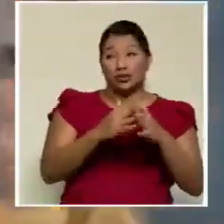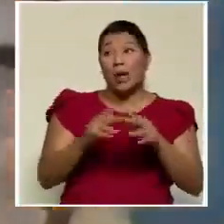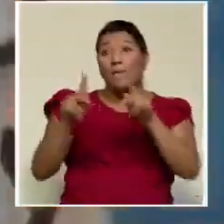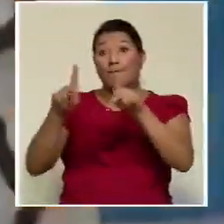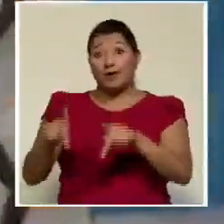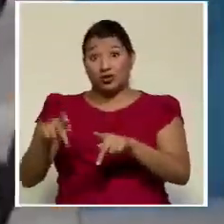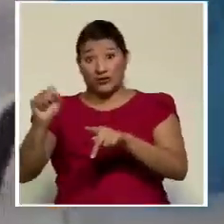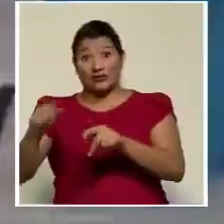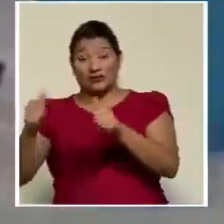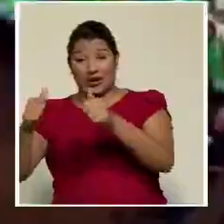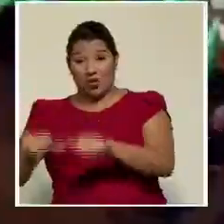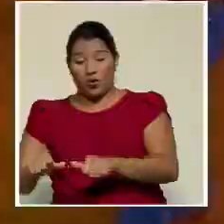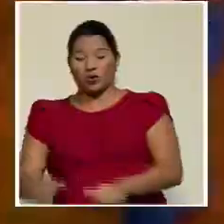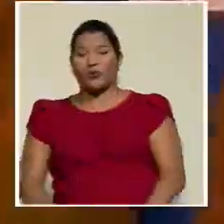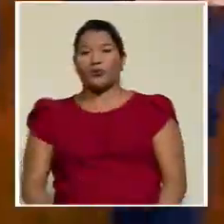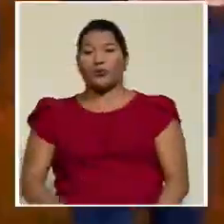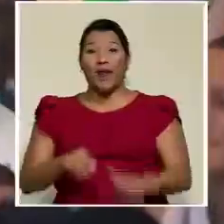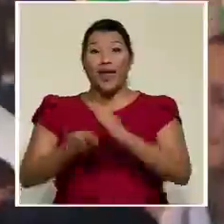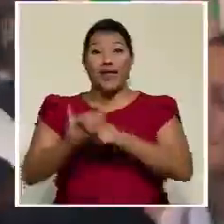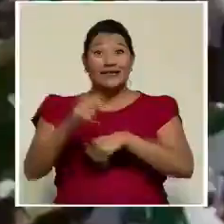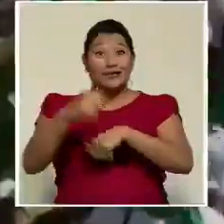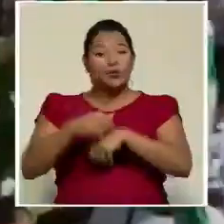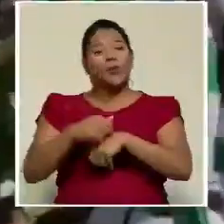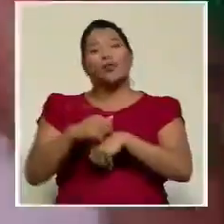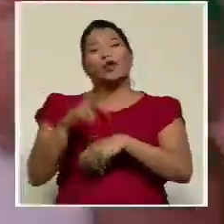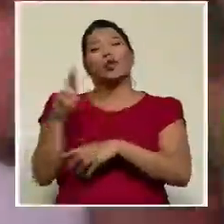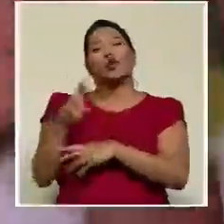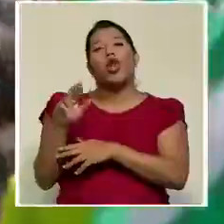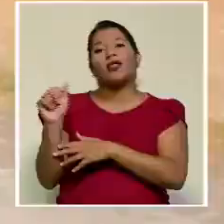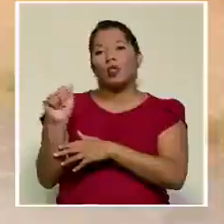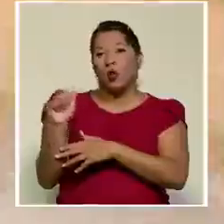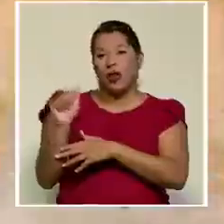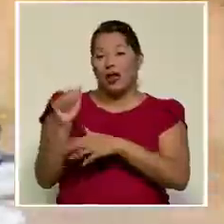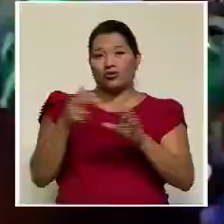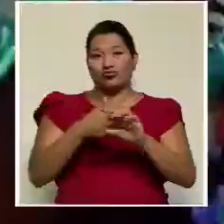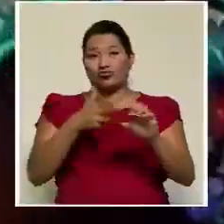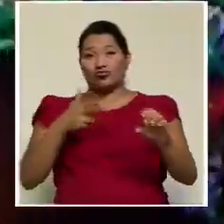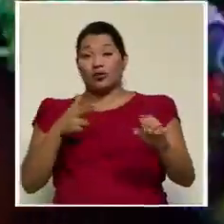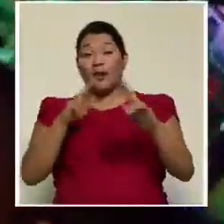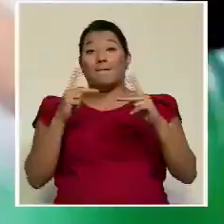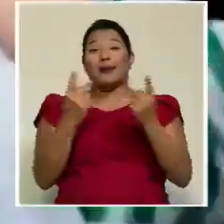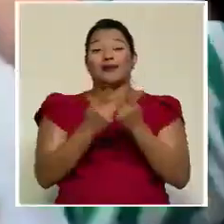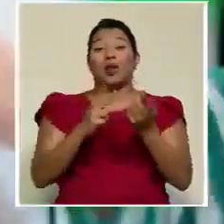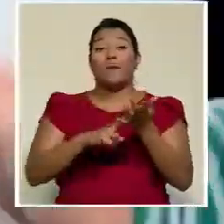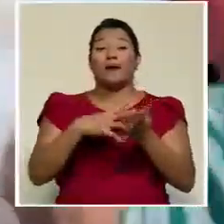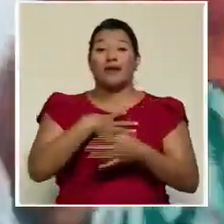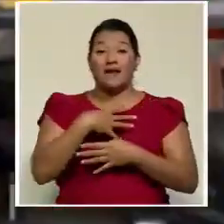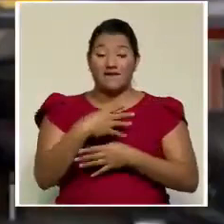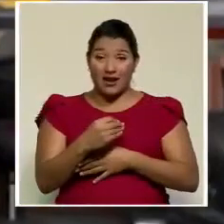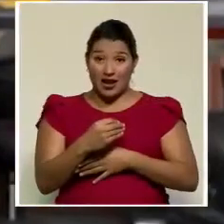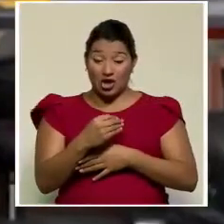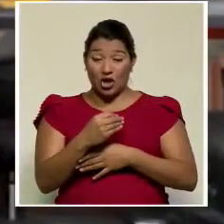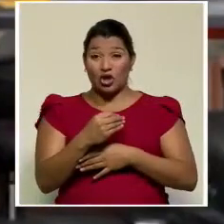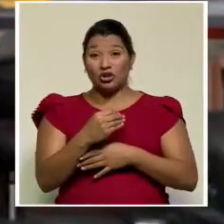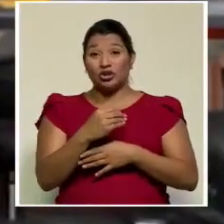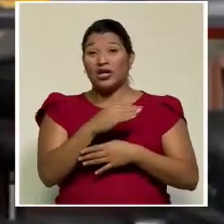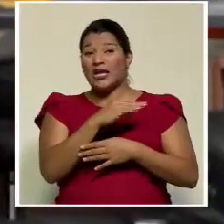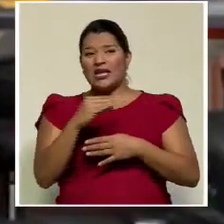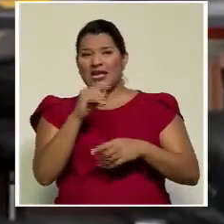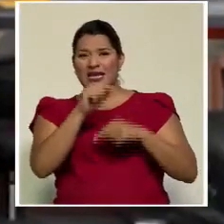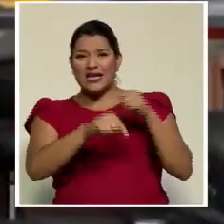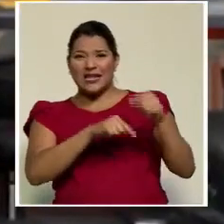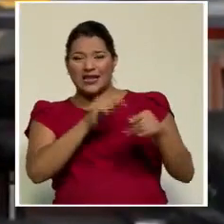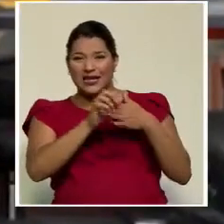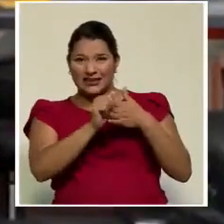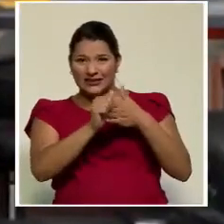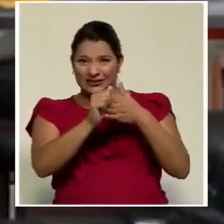apoyaban. En ese momento, Rolando Araya rompió con el Partido Liberación Nacional y dejó la agrupación criticando a los